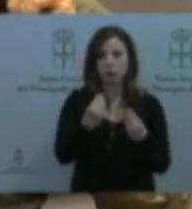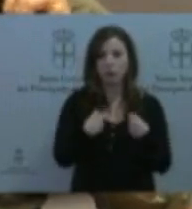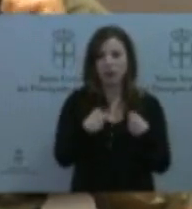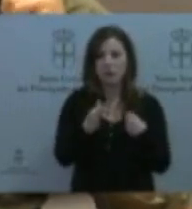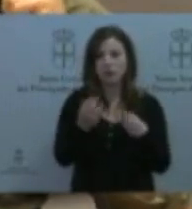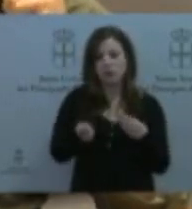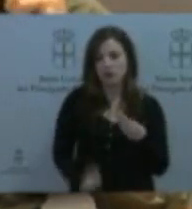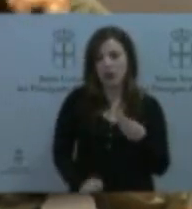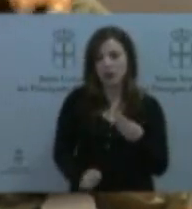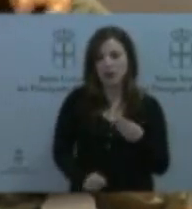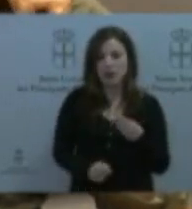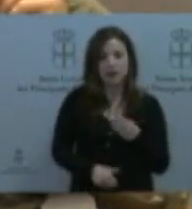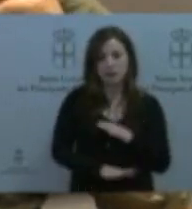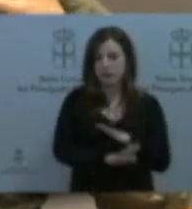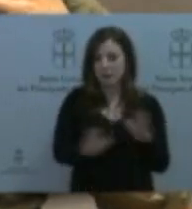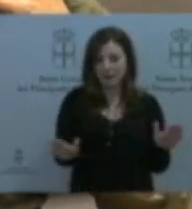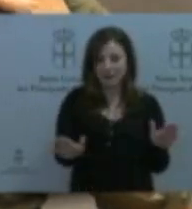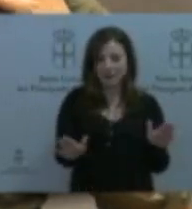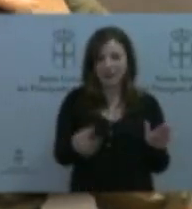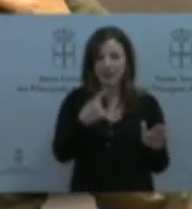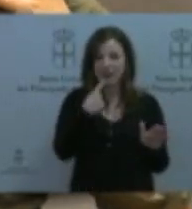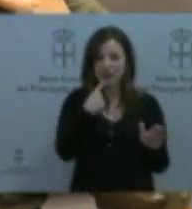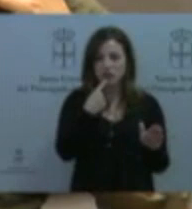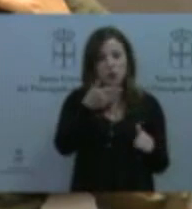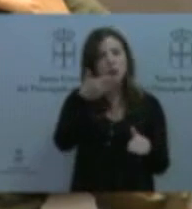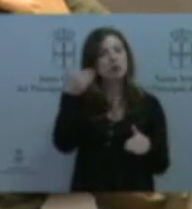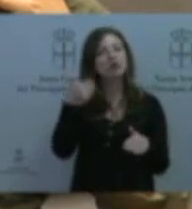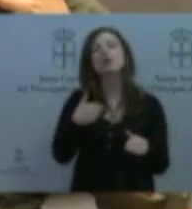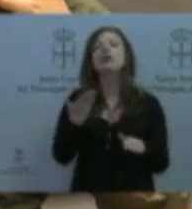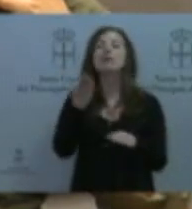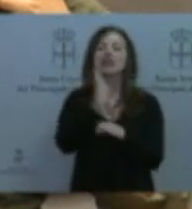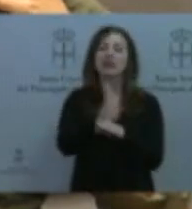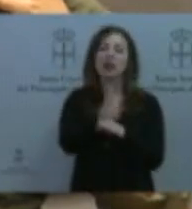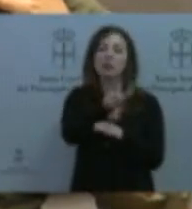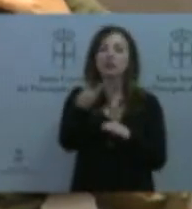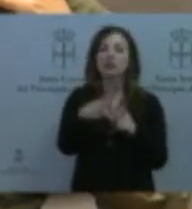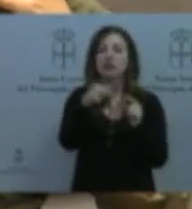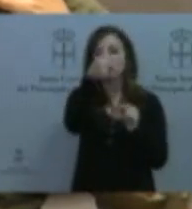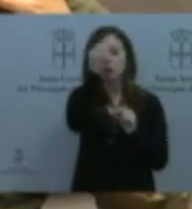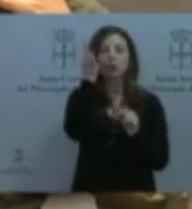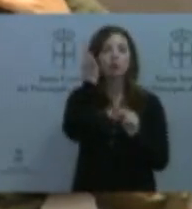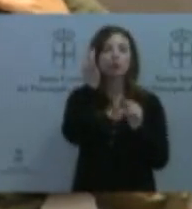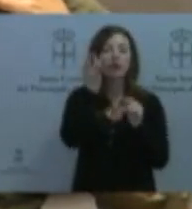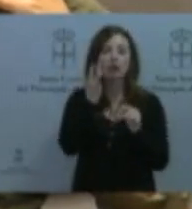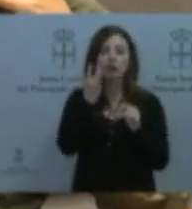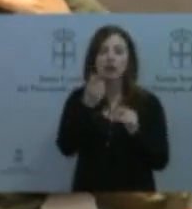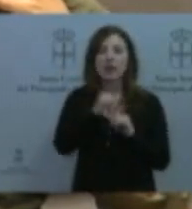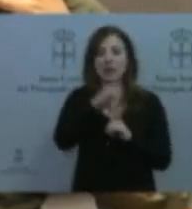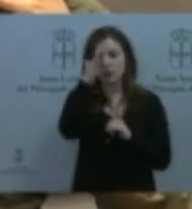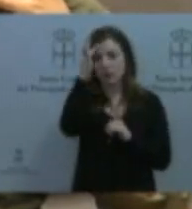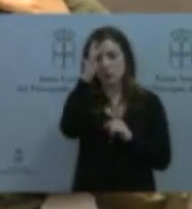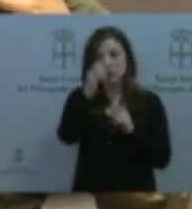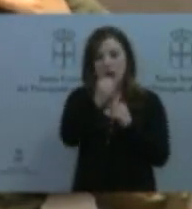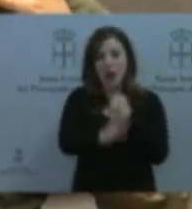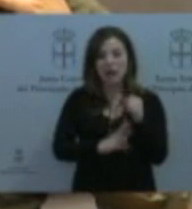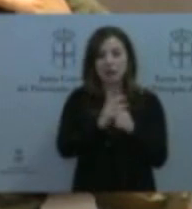un honor representar a las asturianas y a los asturianos y esperemos que la próxima legislatura las lecciones que hemos aprendido en esta se puedan